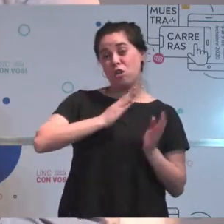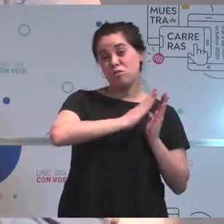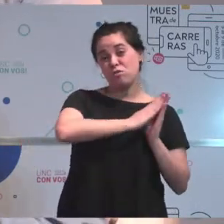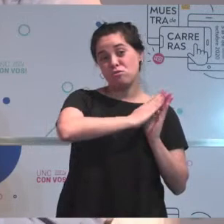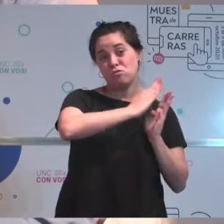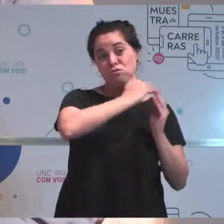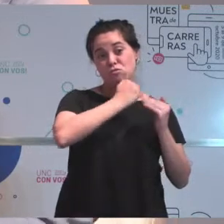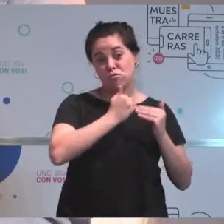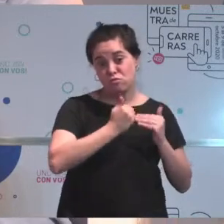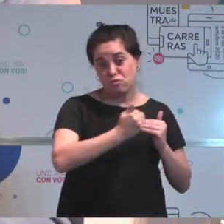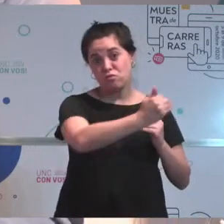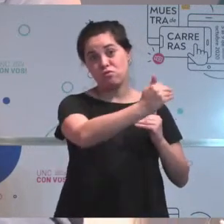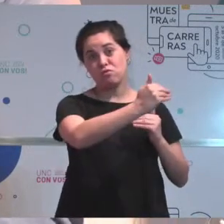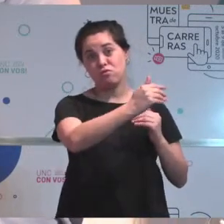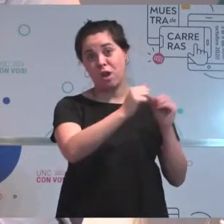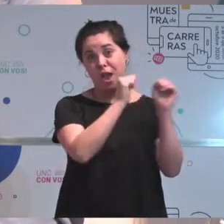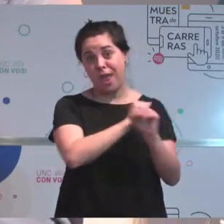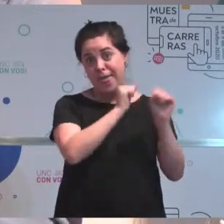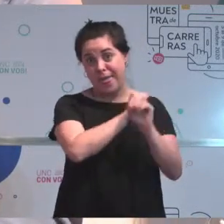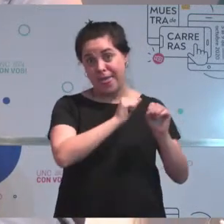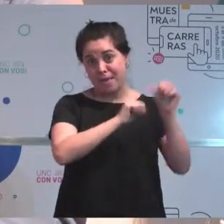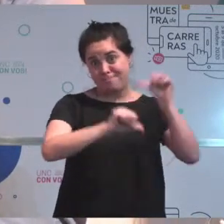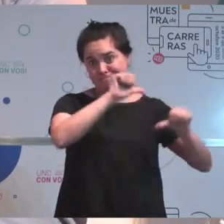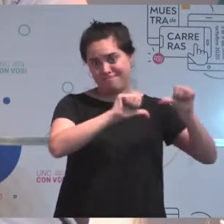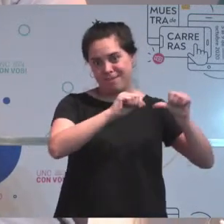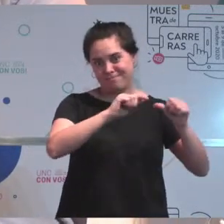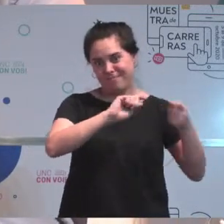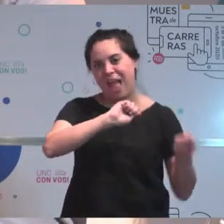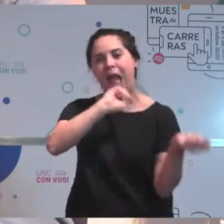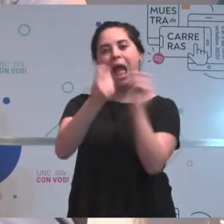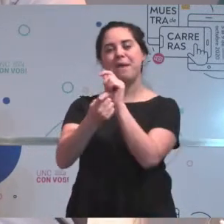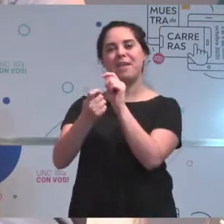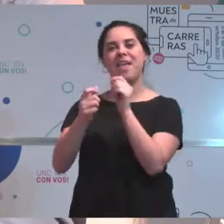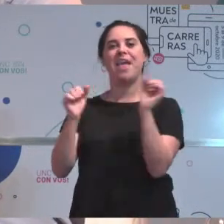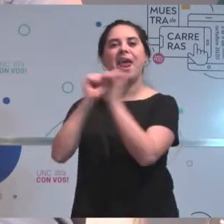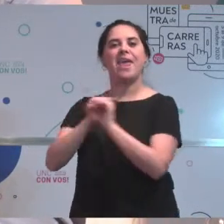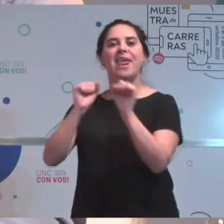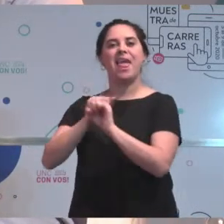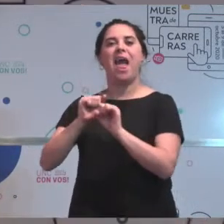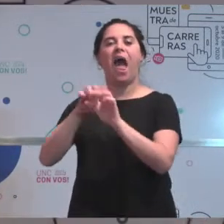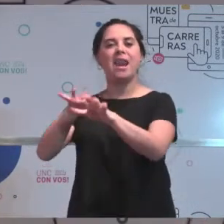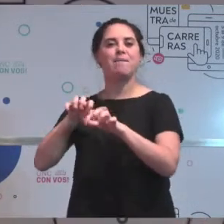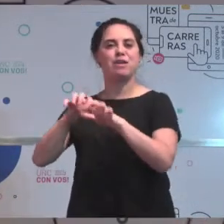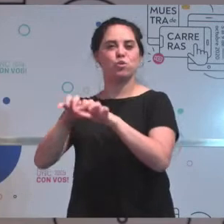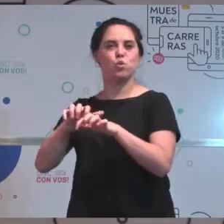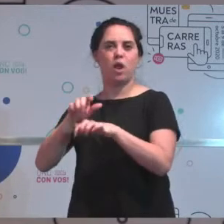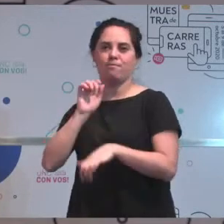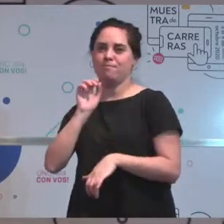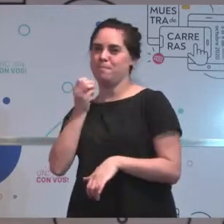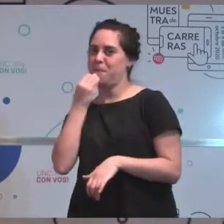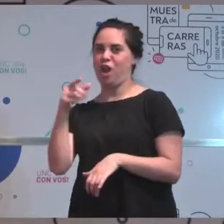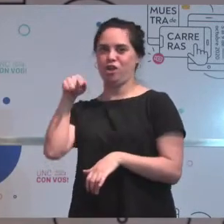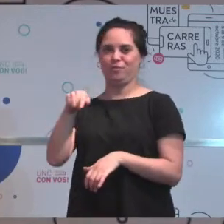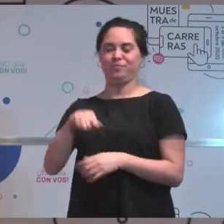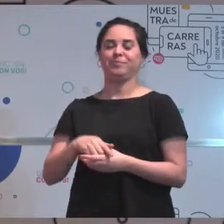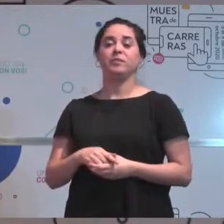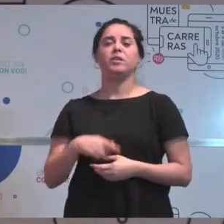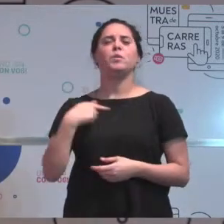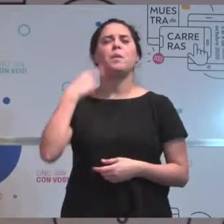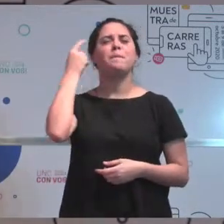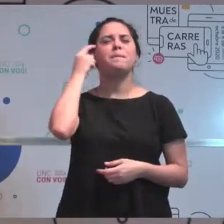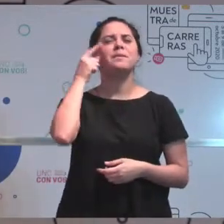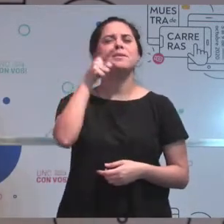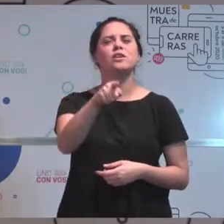carrera. Bien, y empecé a estudiar ingeniería en agrimensura. Hernán, ¿y qué fue lo que te interesó y que te hizo pensar en la